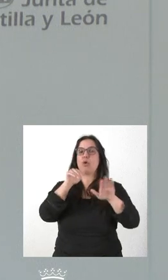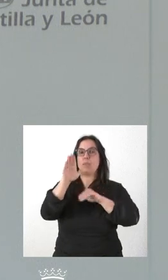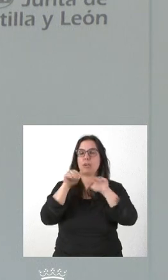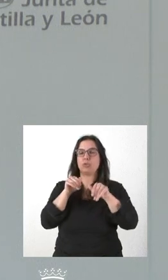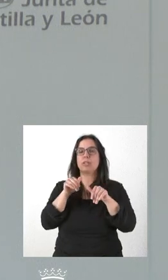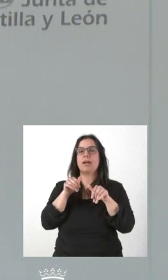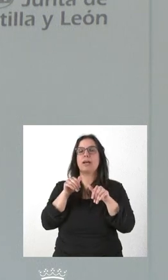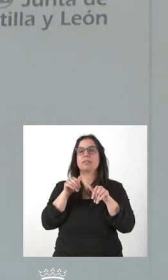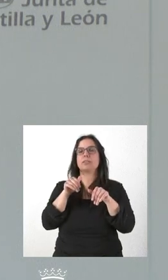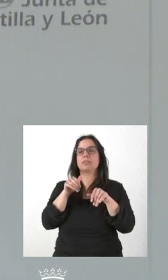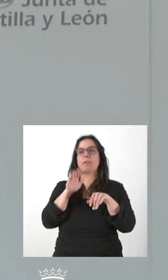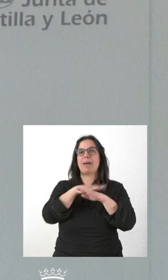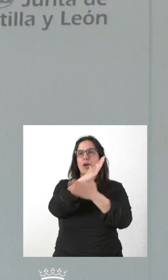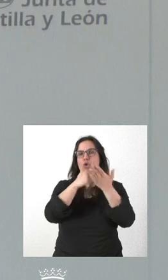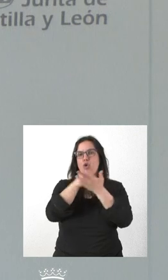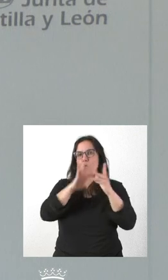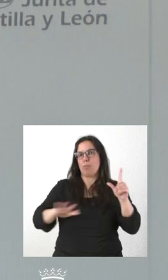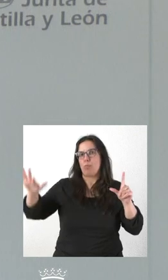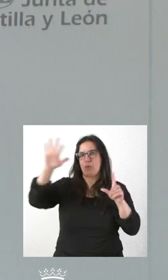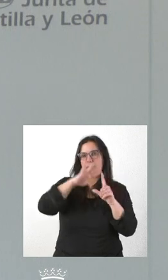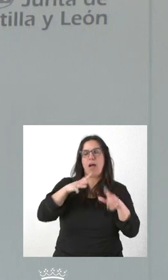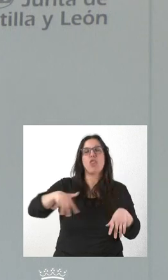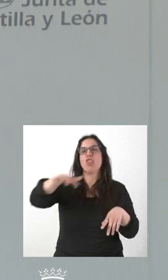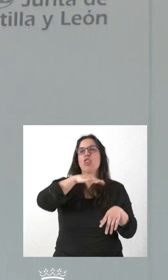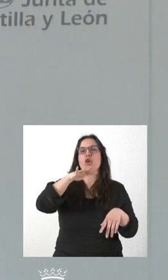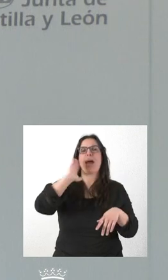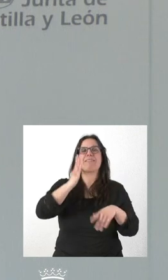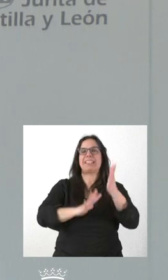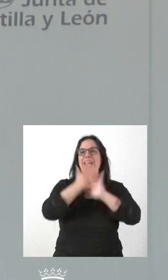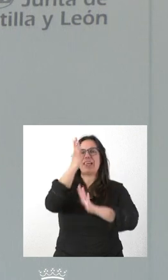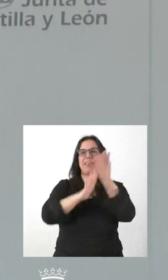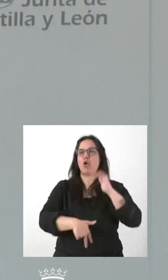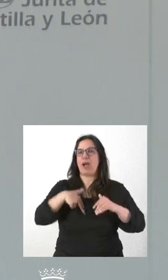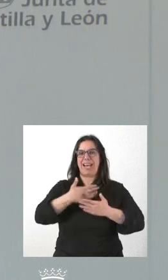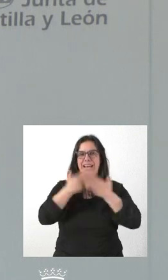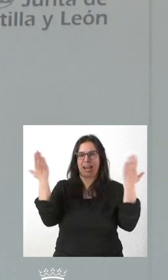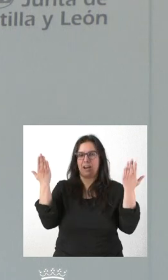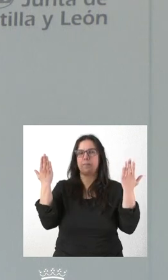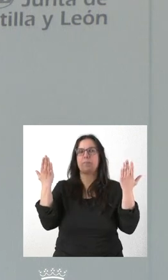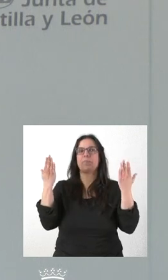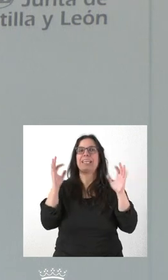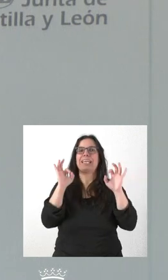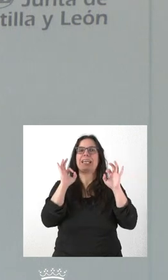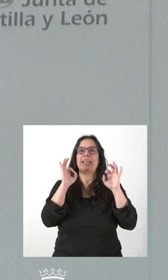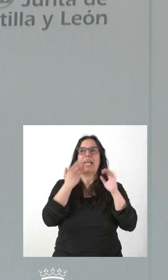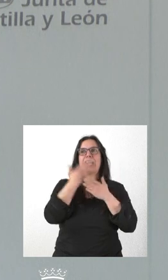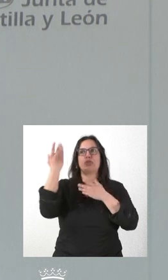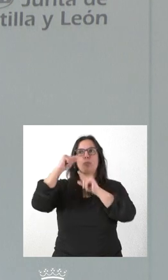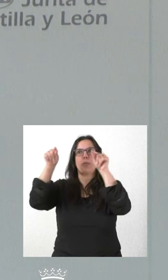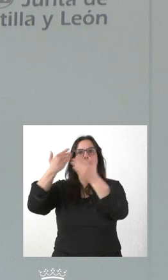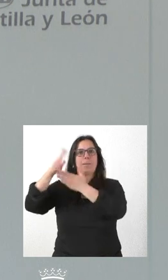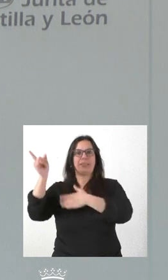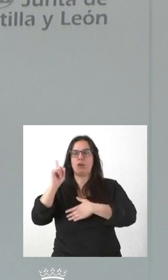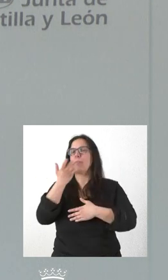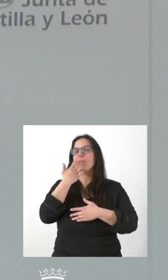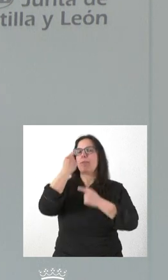convocatorias de ámbito autonómico dirigidos a zonas que han sido afectadas realmente por incendios y, por tanto, no hubo una exclusión del resto de provincias. Pero, por ponerle